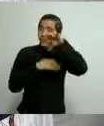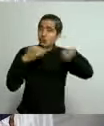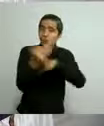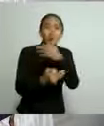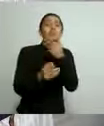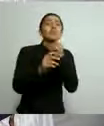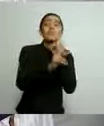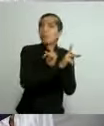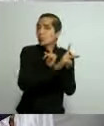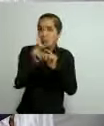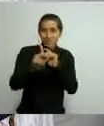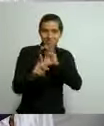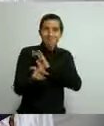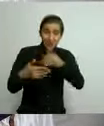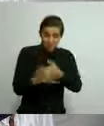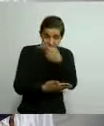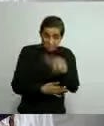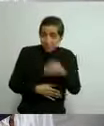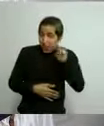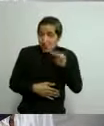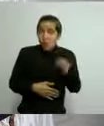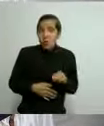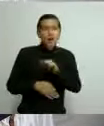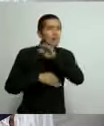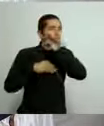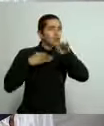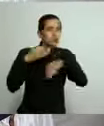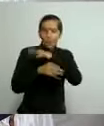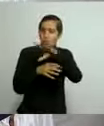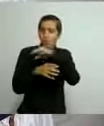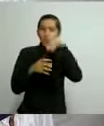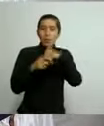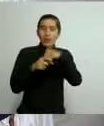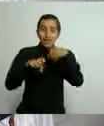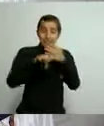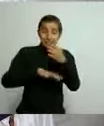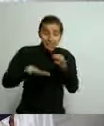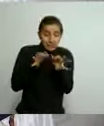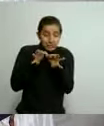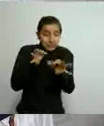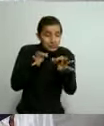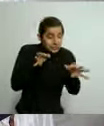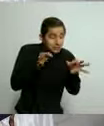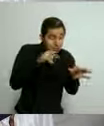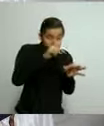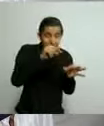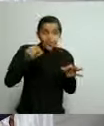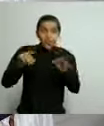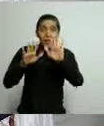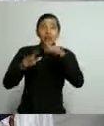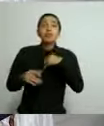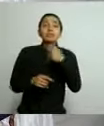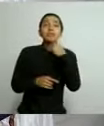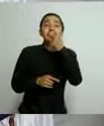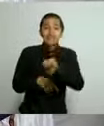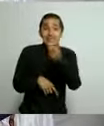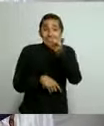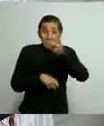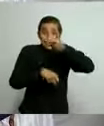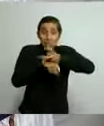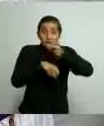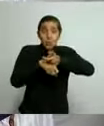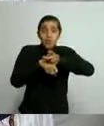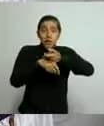ustedes, queridos paisanos, de todos los rincones del Estado, quiero decirles que para que esta segunda etapa